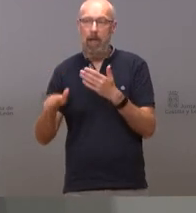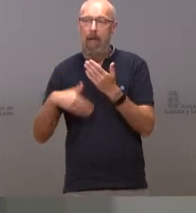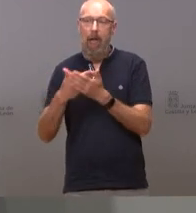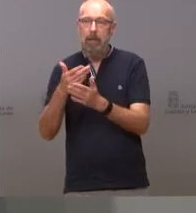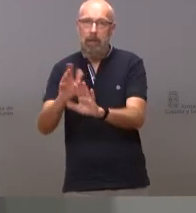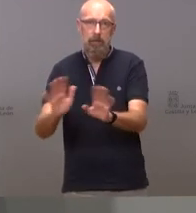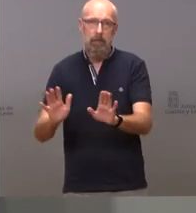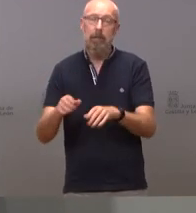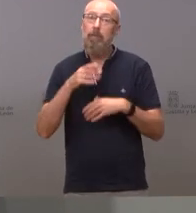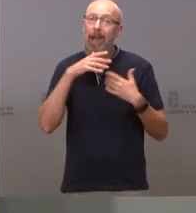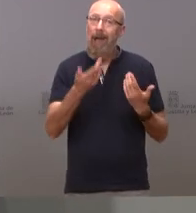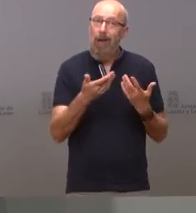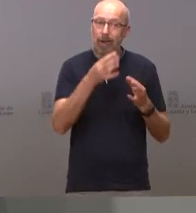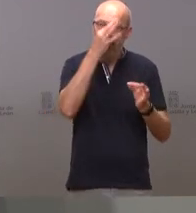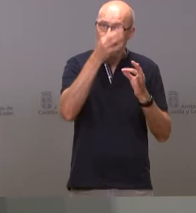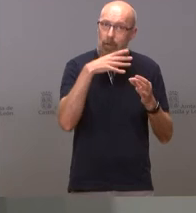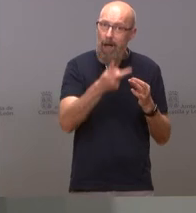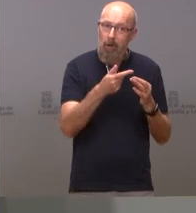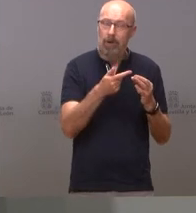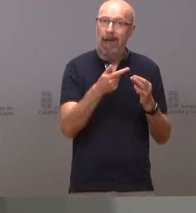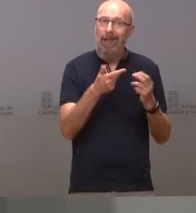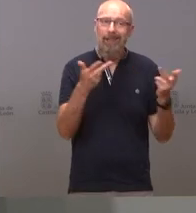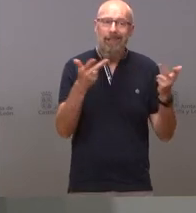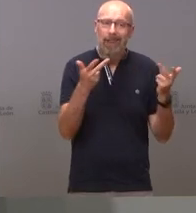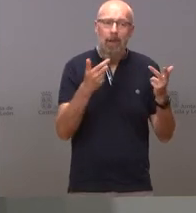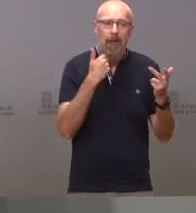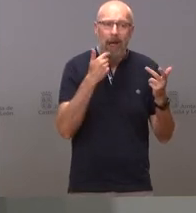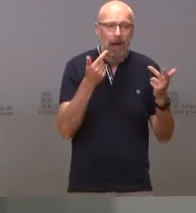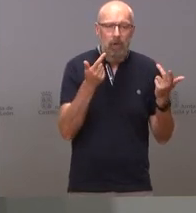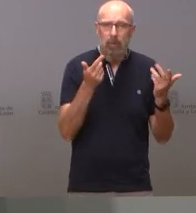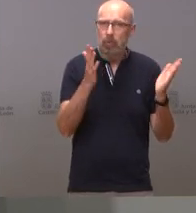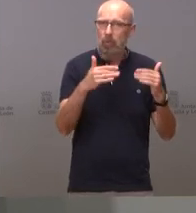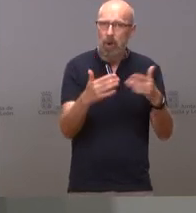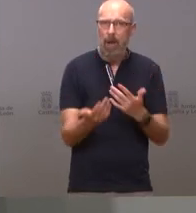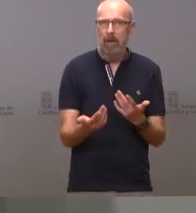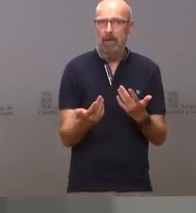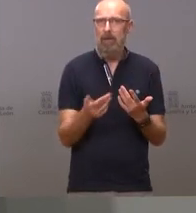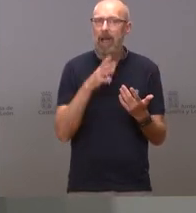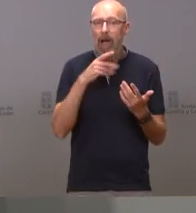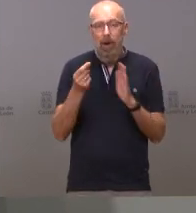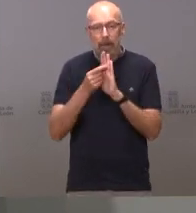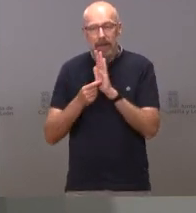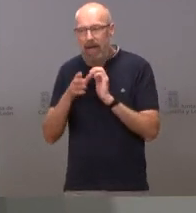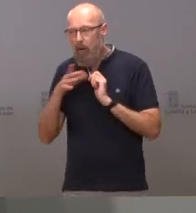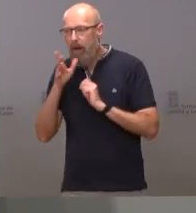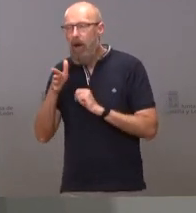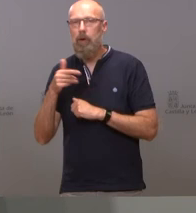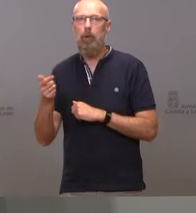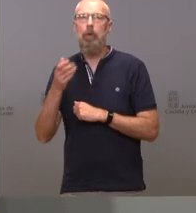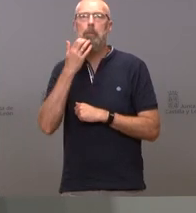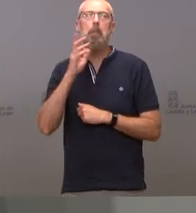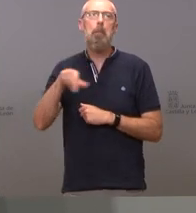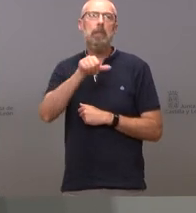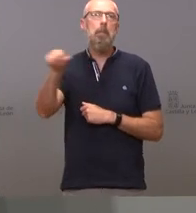gravedad de los casos no lo hacen necesario en este momento ¿puede ocurrir lo contrario la semana que viene?